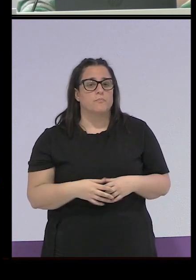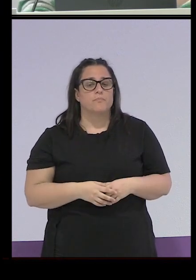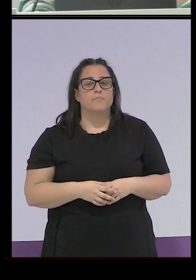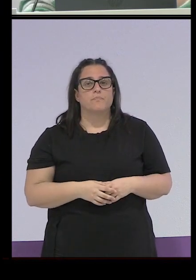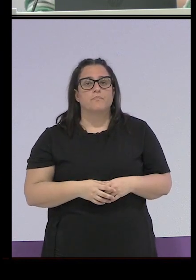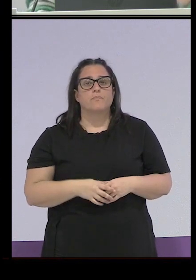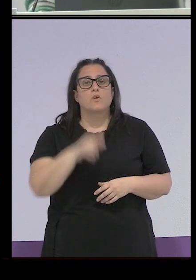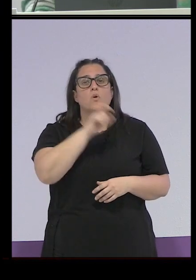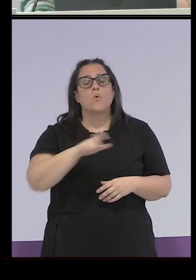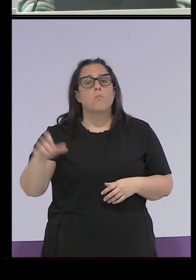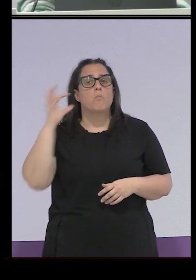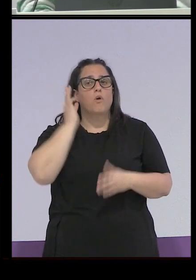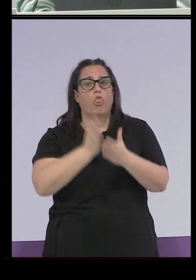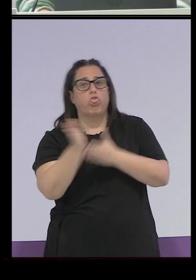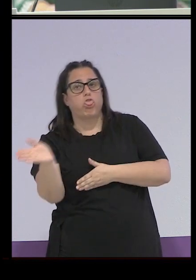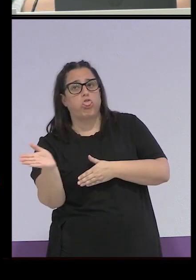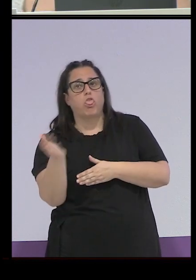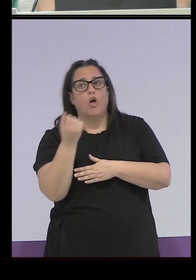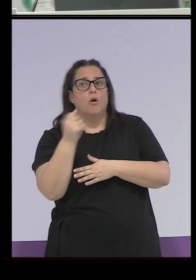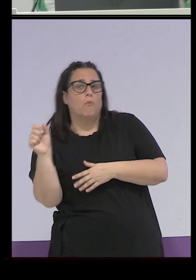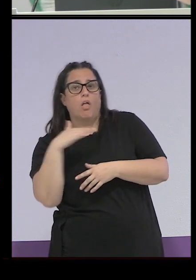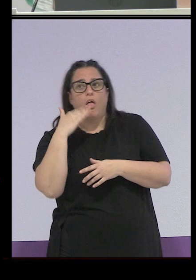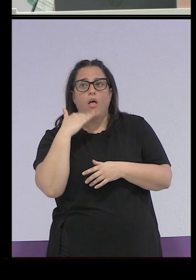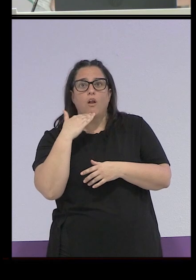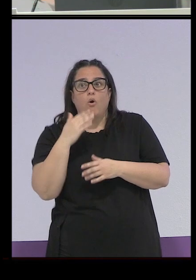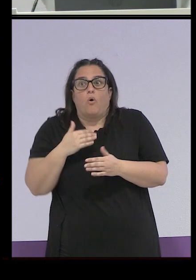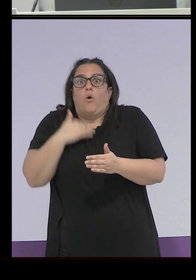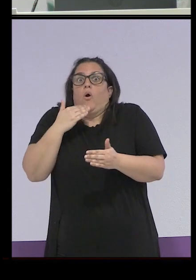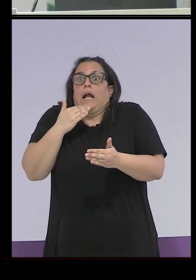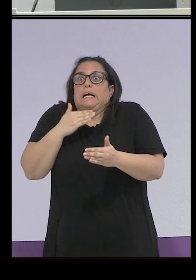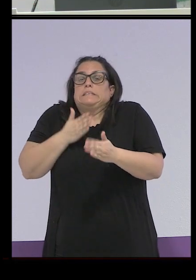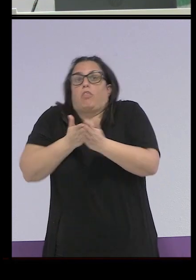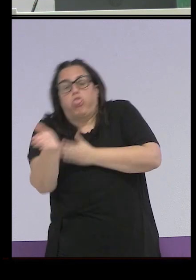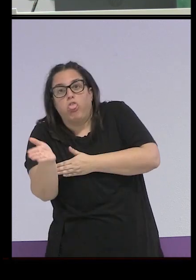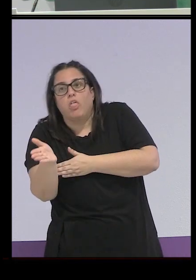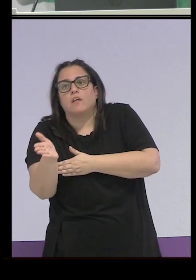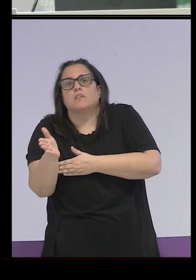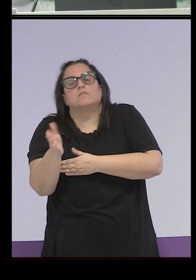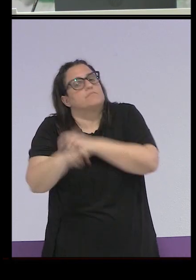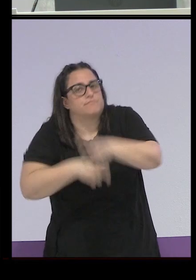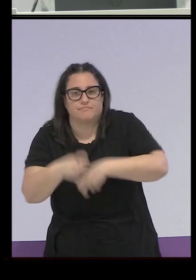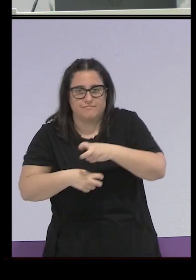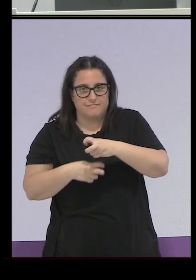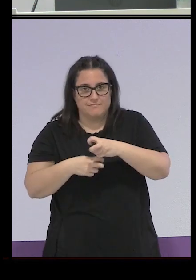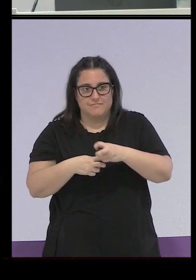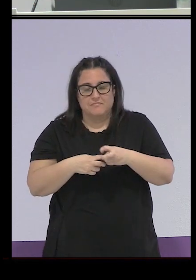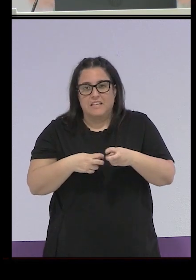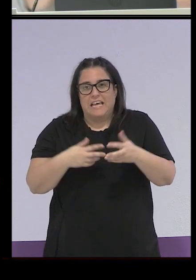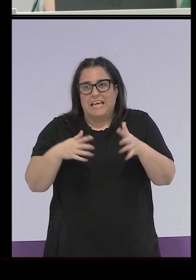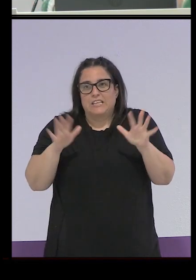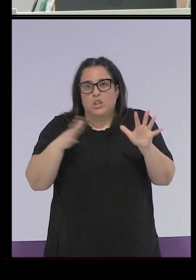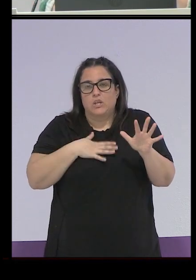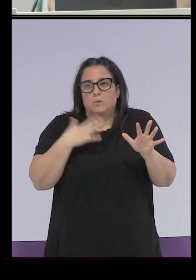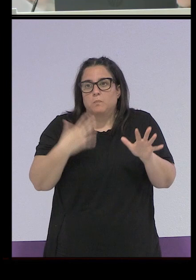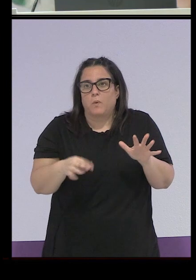redimía a las mujeres caídas y a las que están a punto de caer, ¿no? Entonces, claro, ahí se abre un abanico de posibilidades, ¿no? O sea, puede ser,